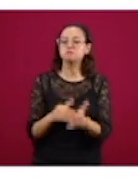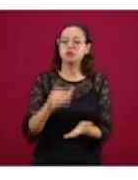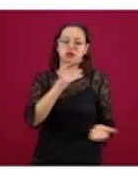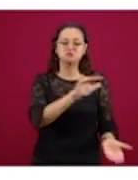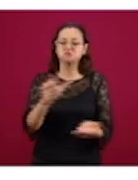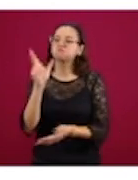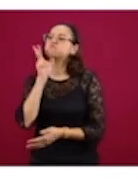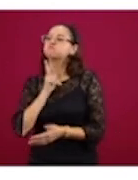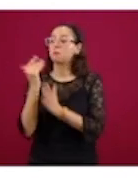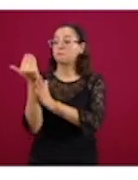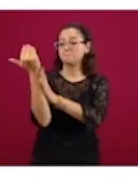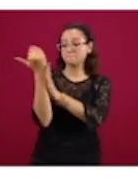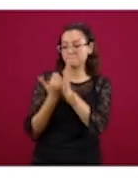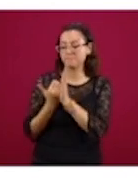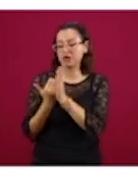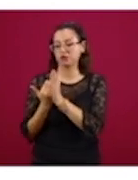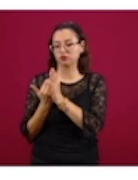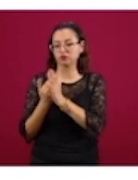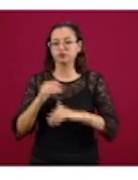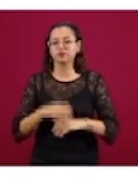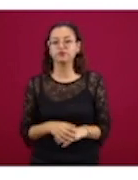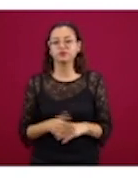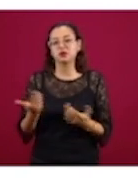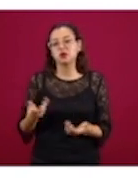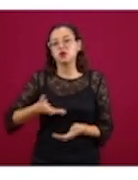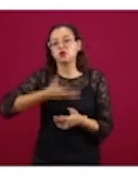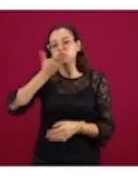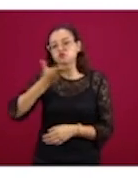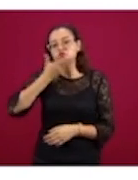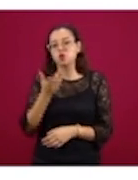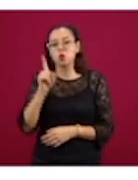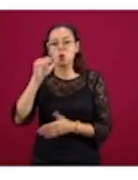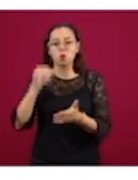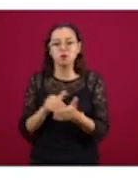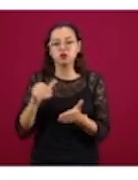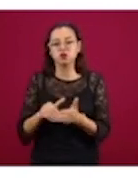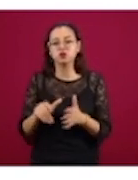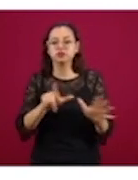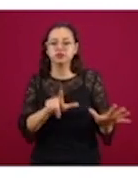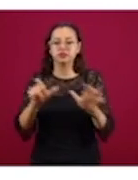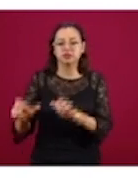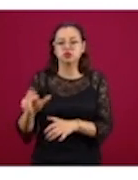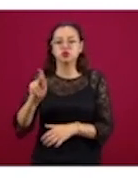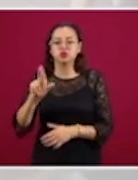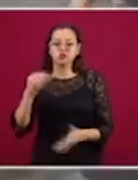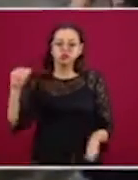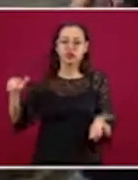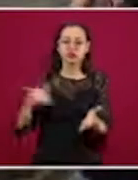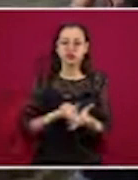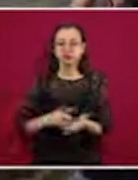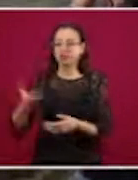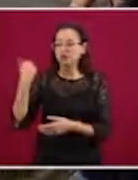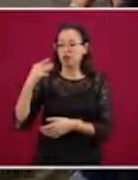mayo de una producción registrada de un millón 781 mil barriles por día de nuestra producción de marzo del